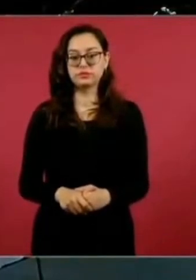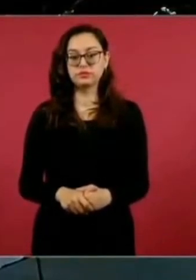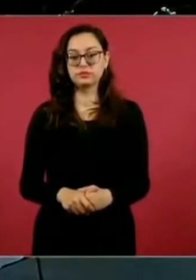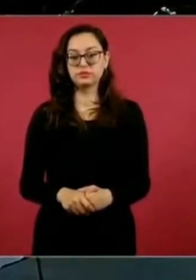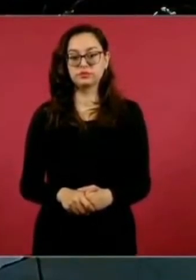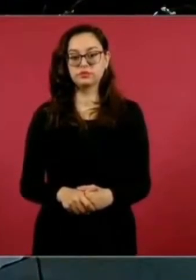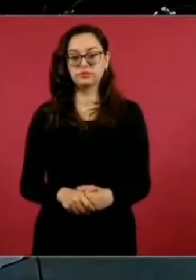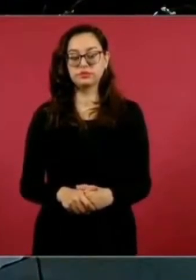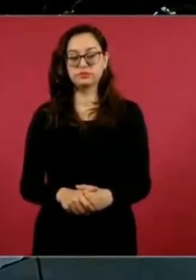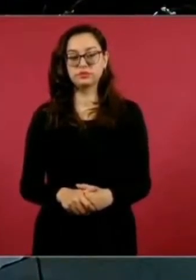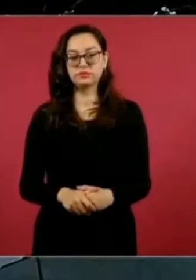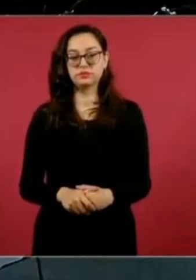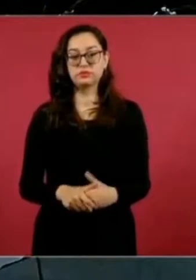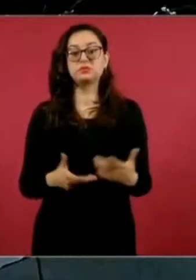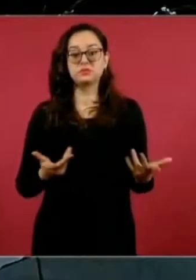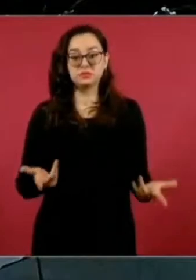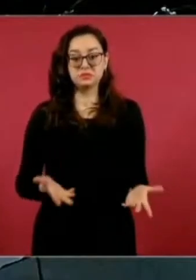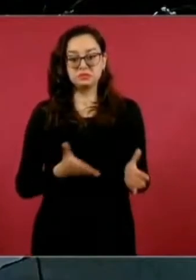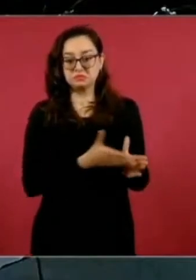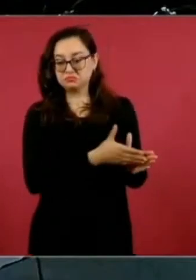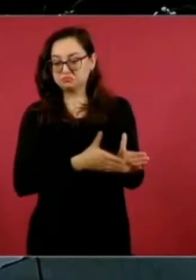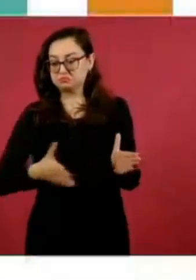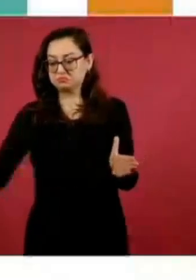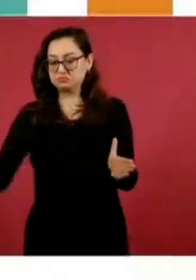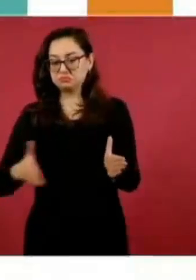y miren cómo lo levantamos.